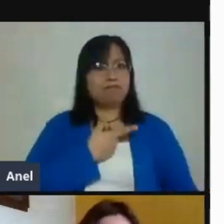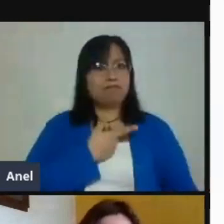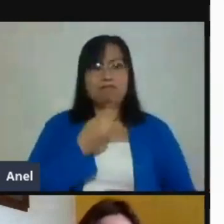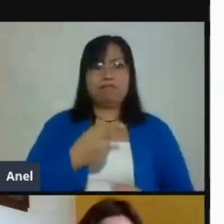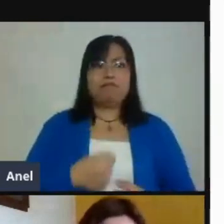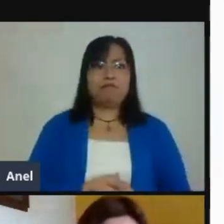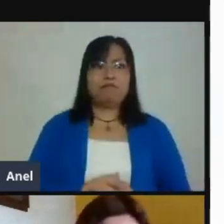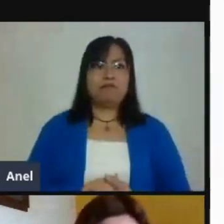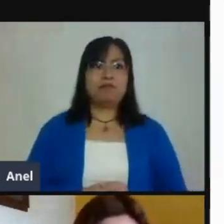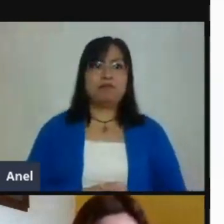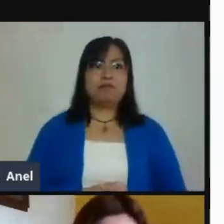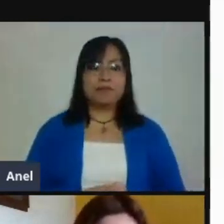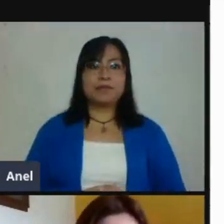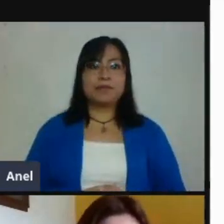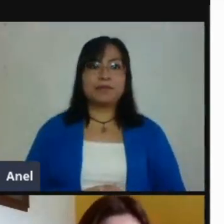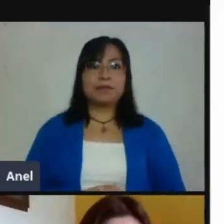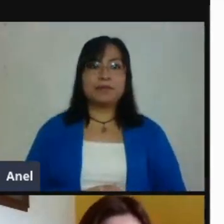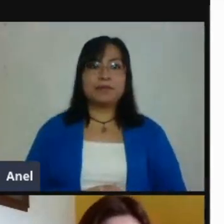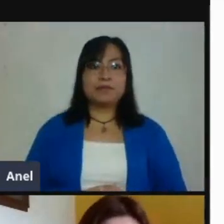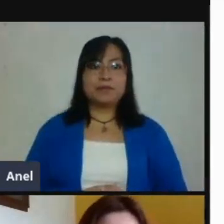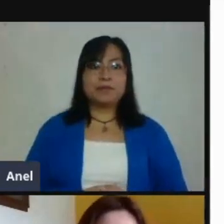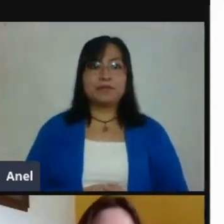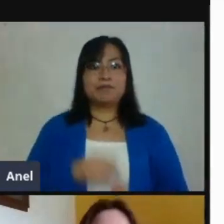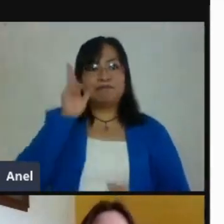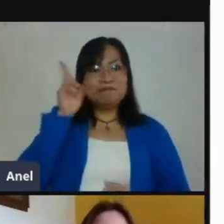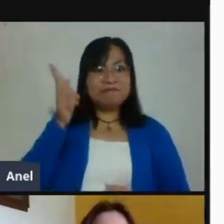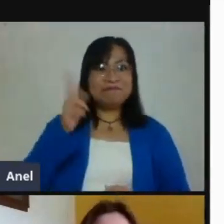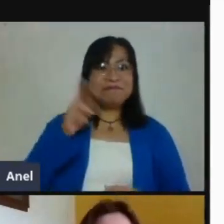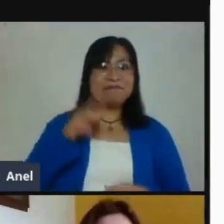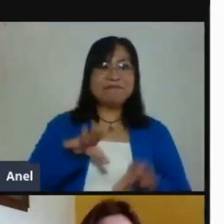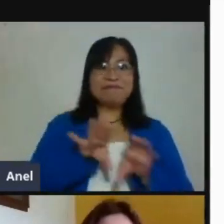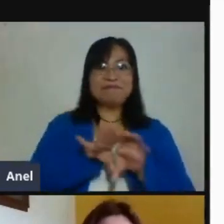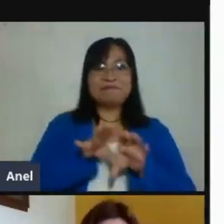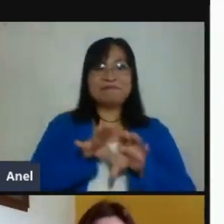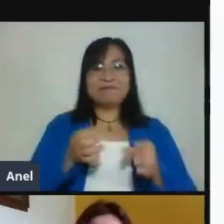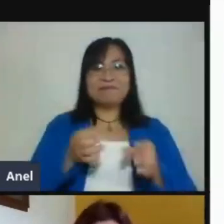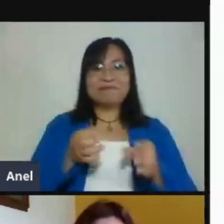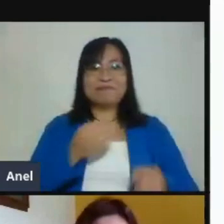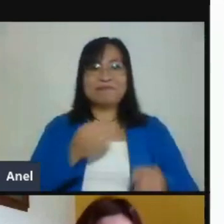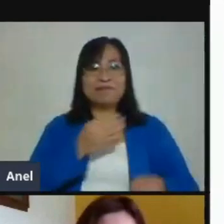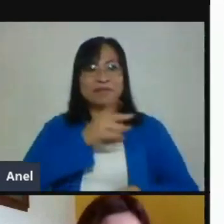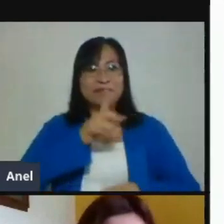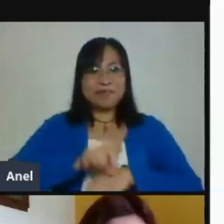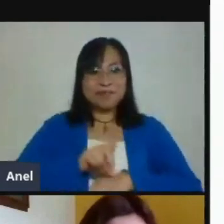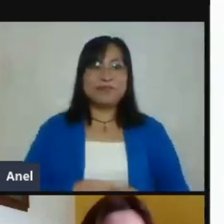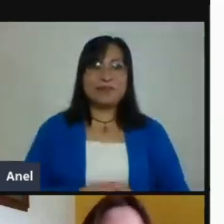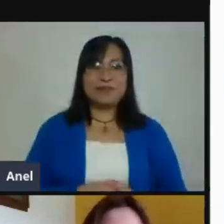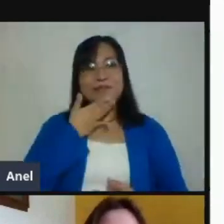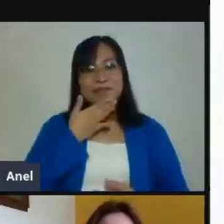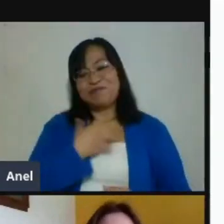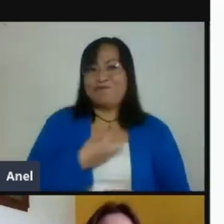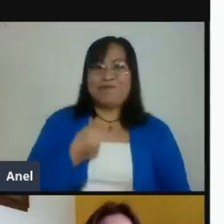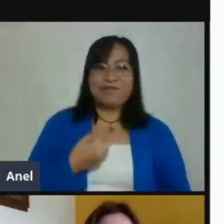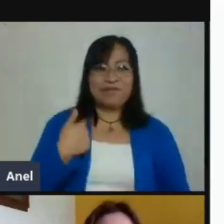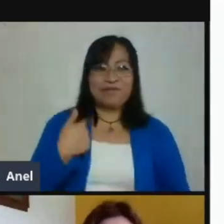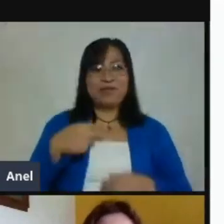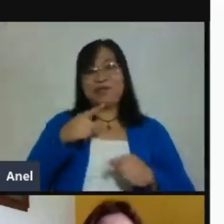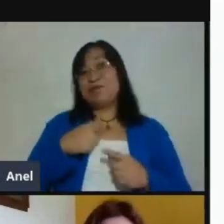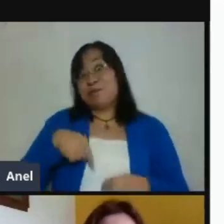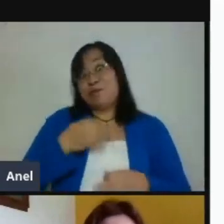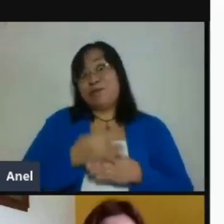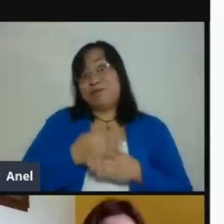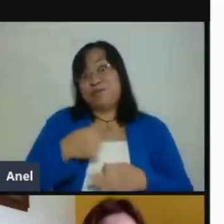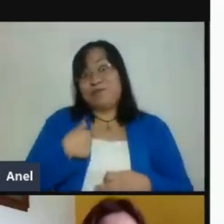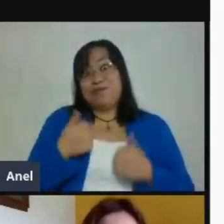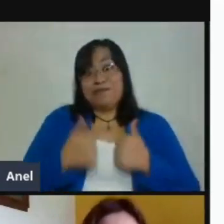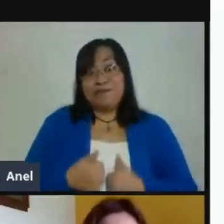¿cómo estás? Buenos días. Hola, Leo. Buenos días. Muy contenta de esta invitación y agradecida de poder